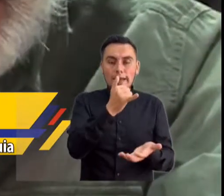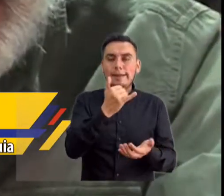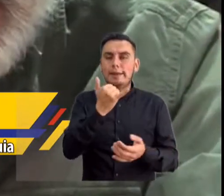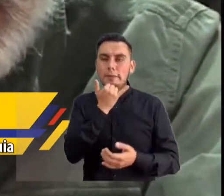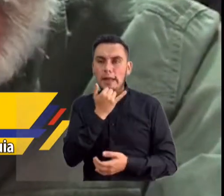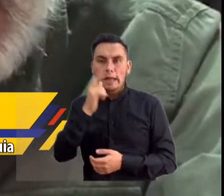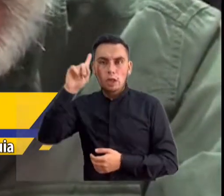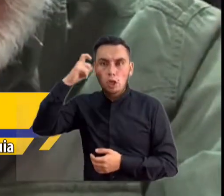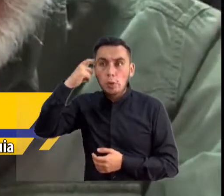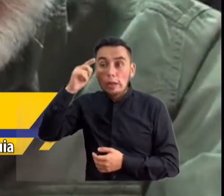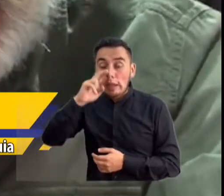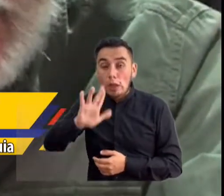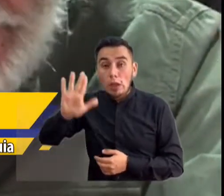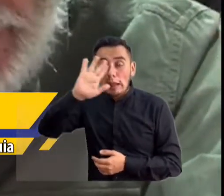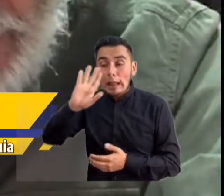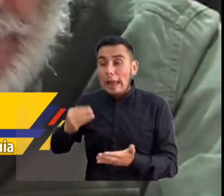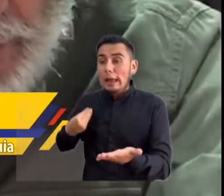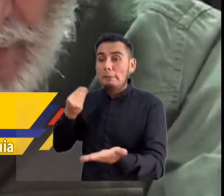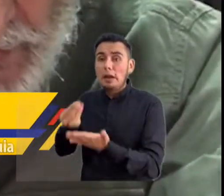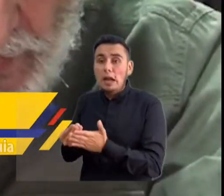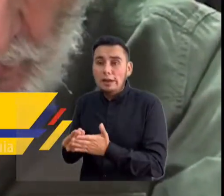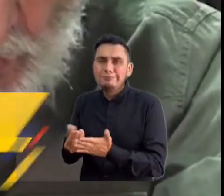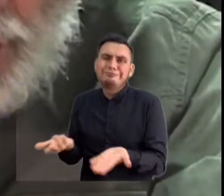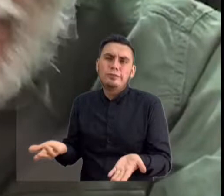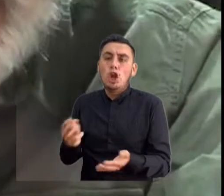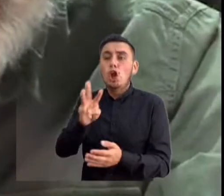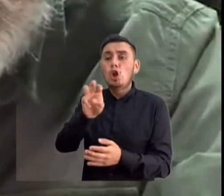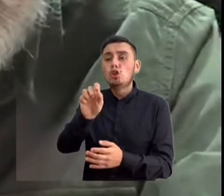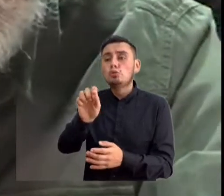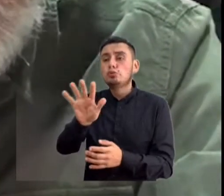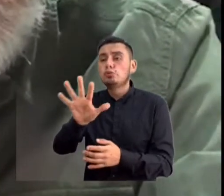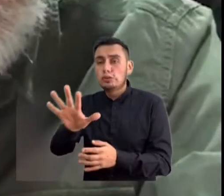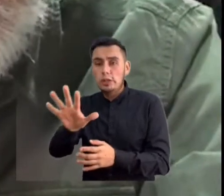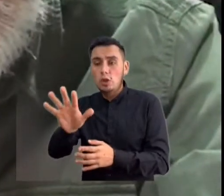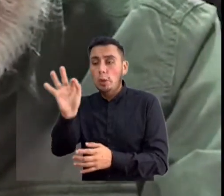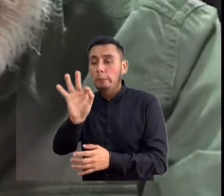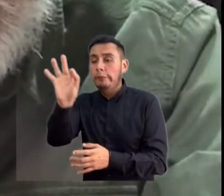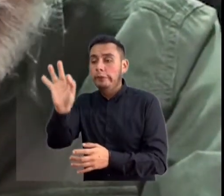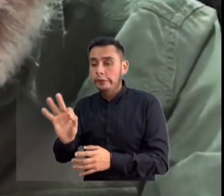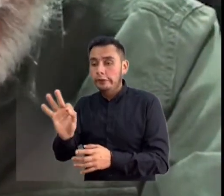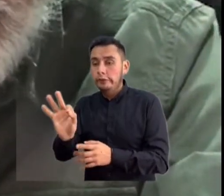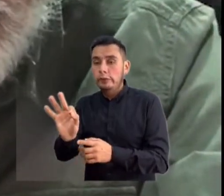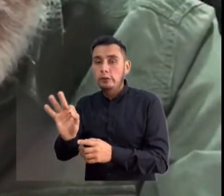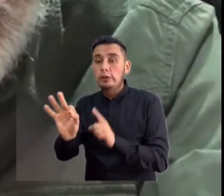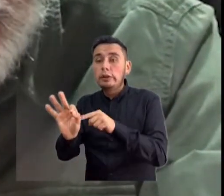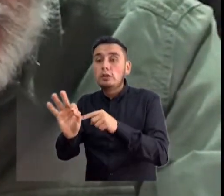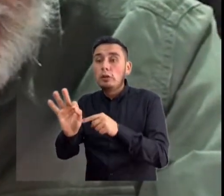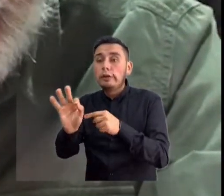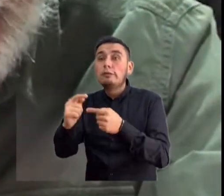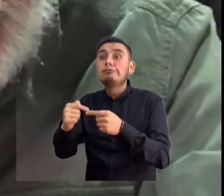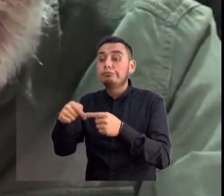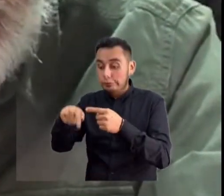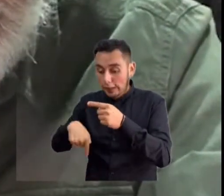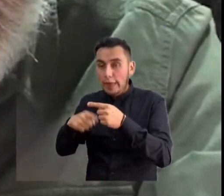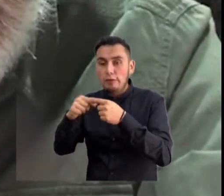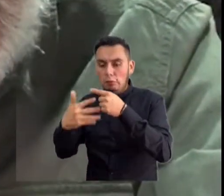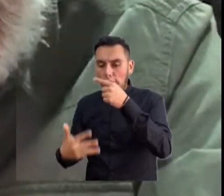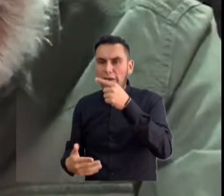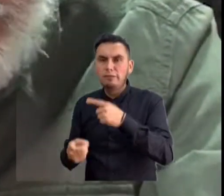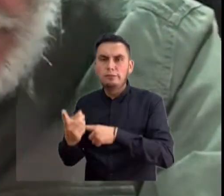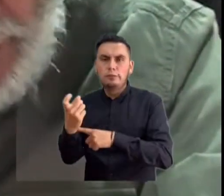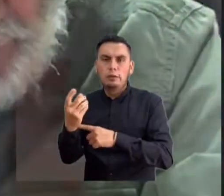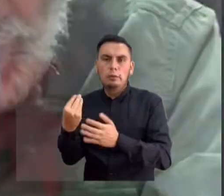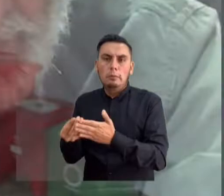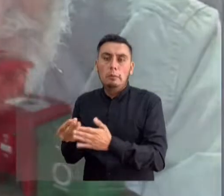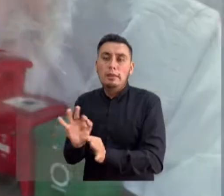el gobierno nacional no haya pagado sino 8.5% del porcentaje de vacunas